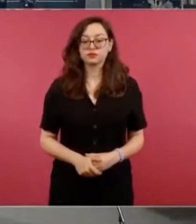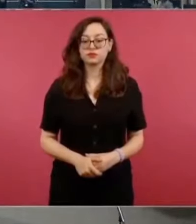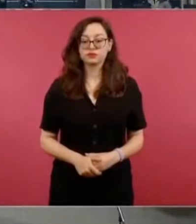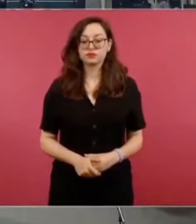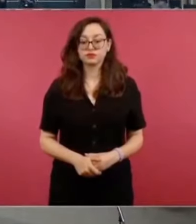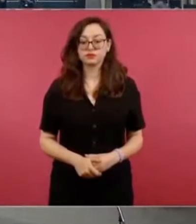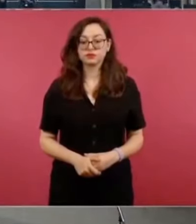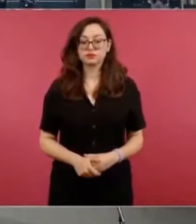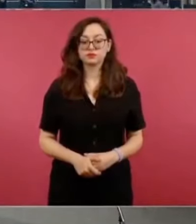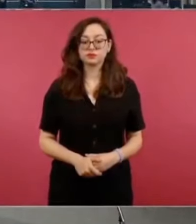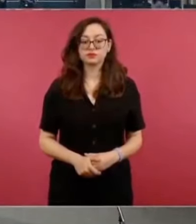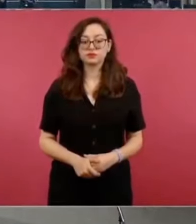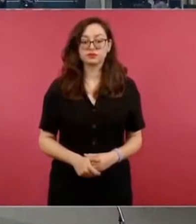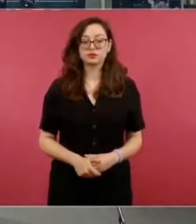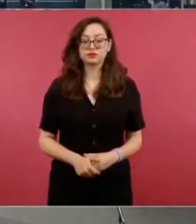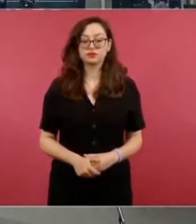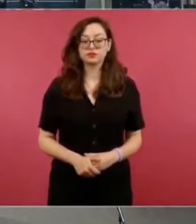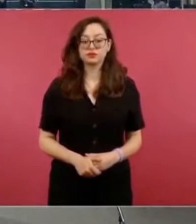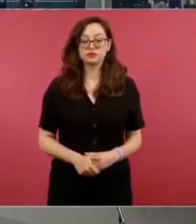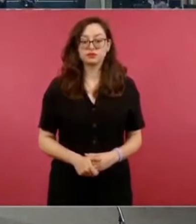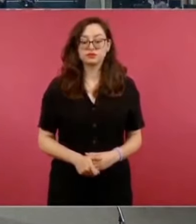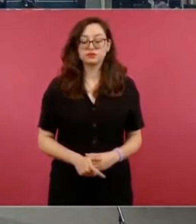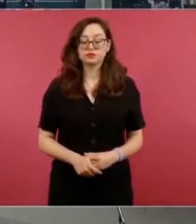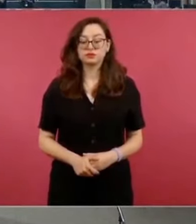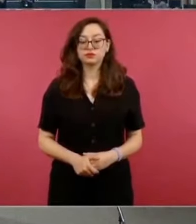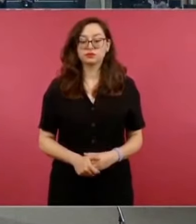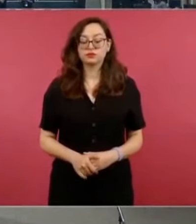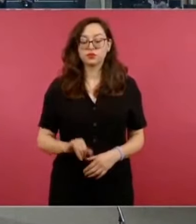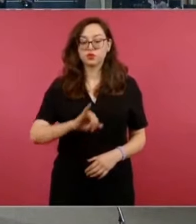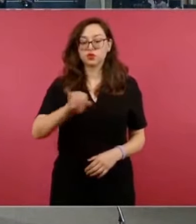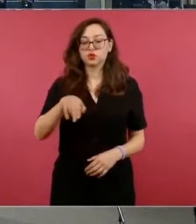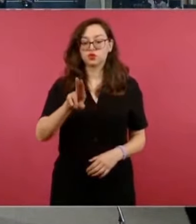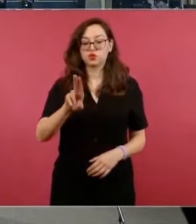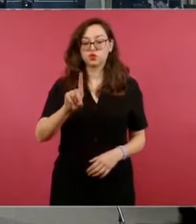A la conferencia quedó pendiente Judith.